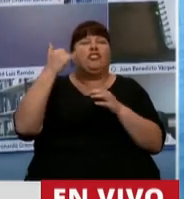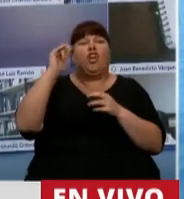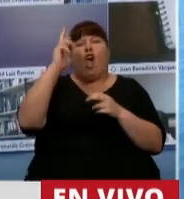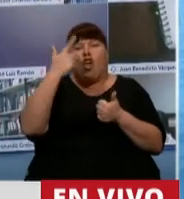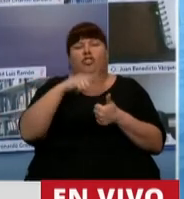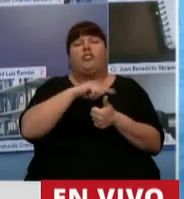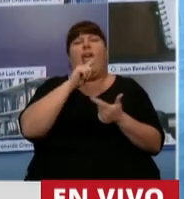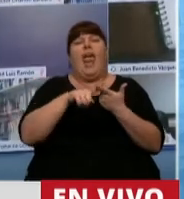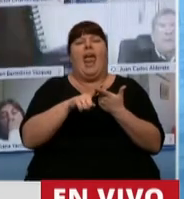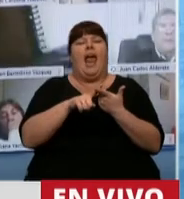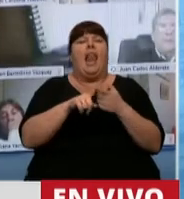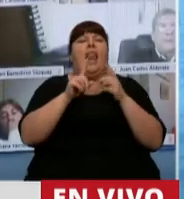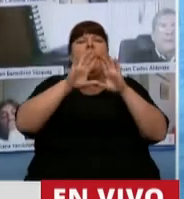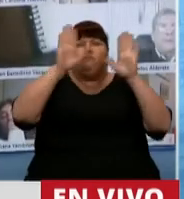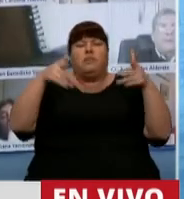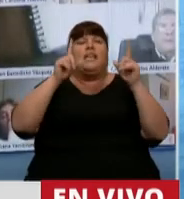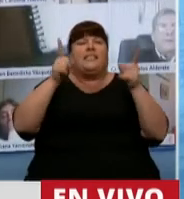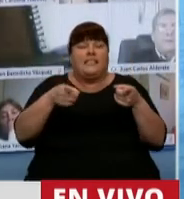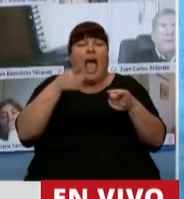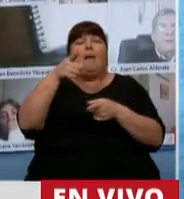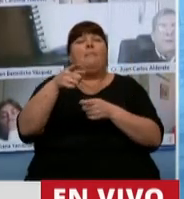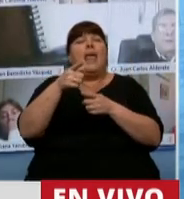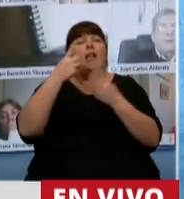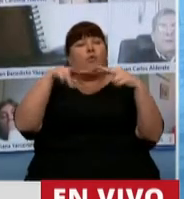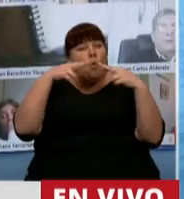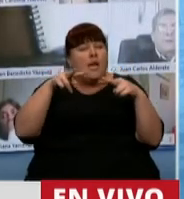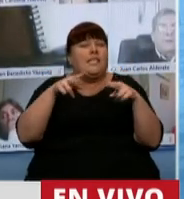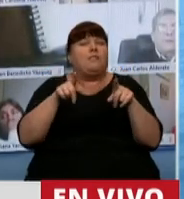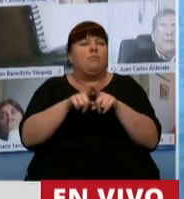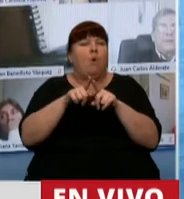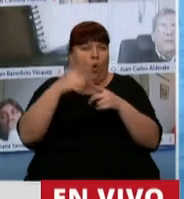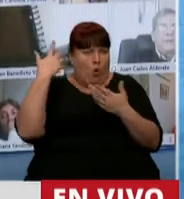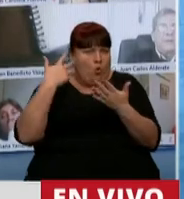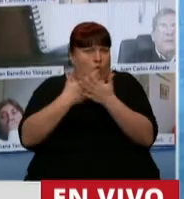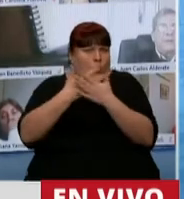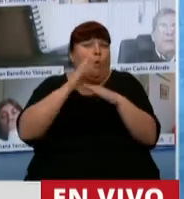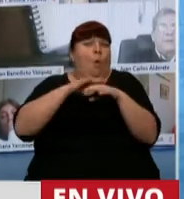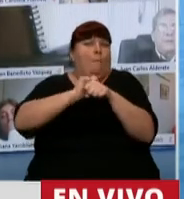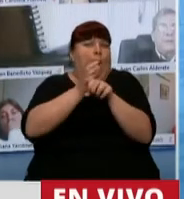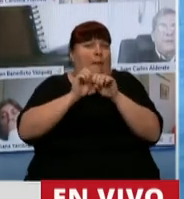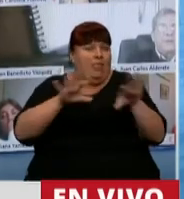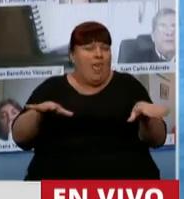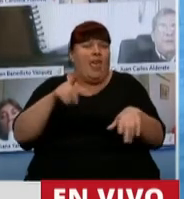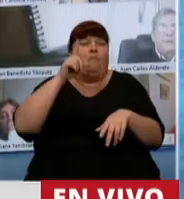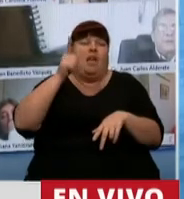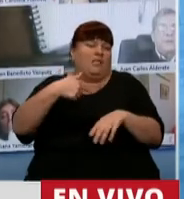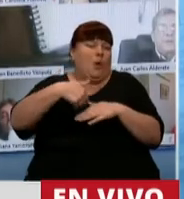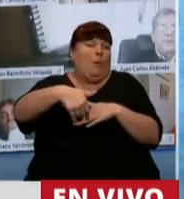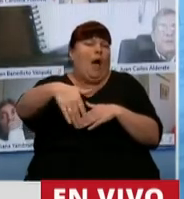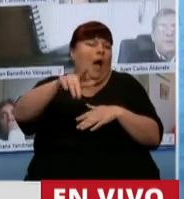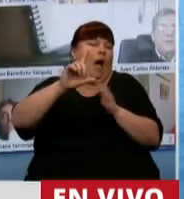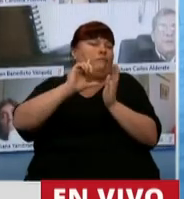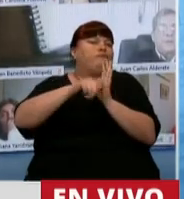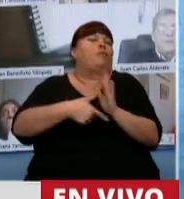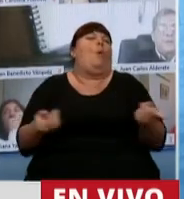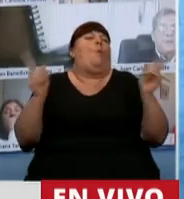en hoteles y la verdad que es una industria que definitivamente ha sido muy afectada por la pandemia y que seguramente demorará mucho